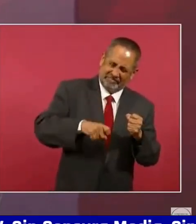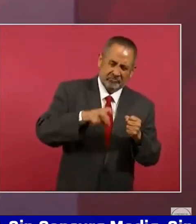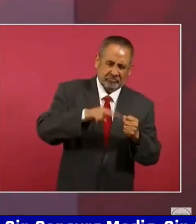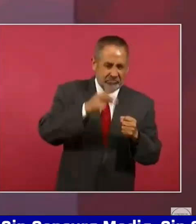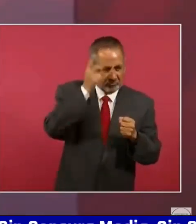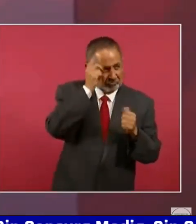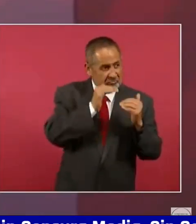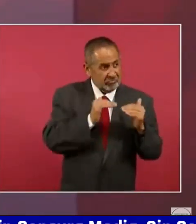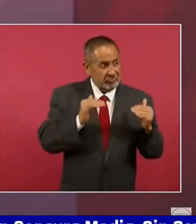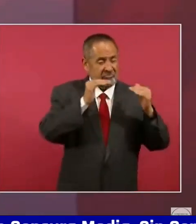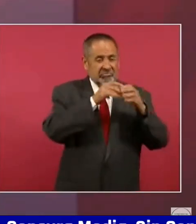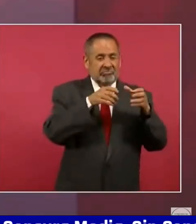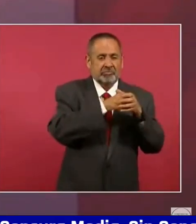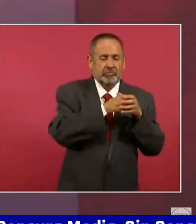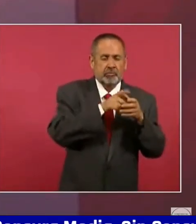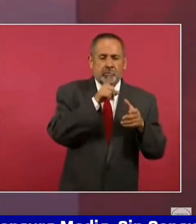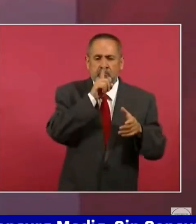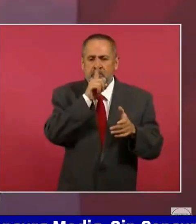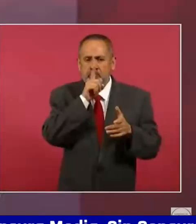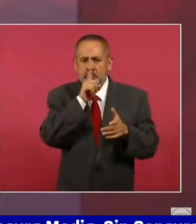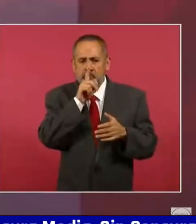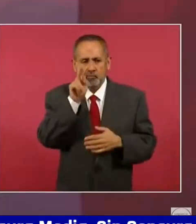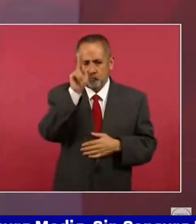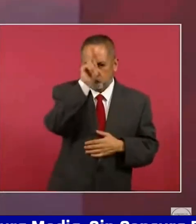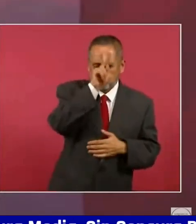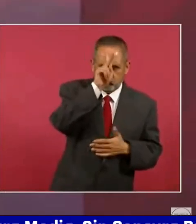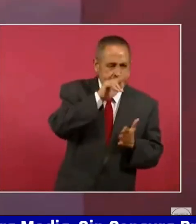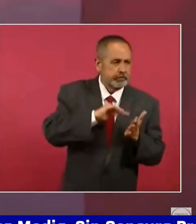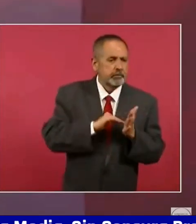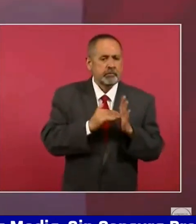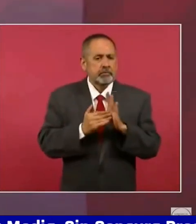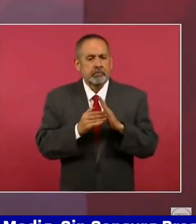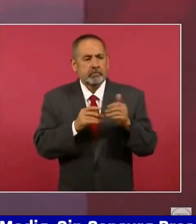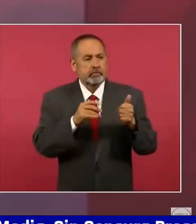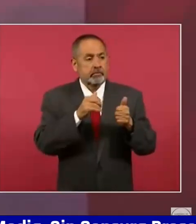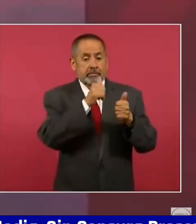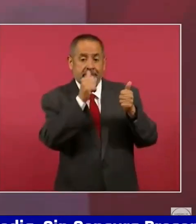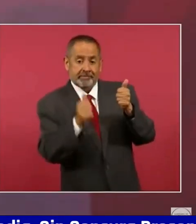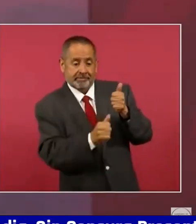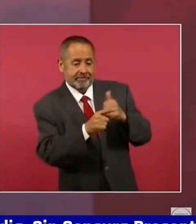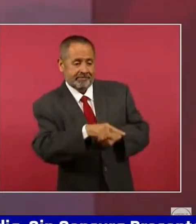cúpula, los de arriba, que los hachichincle.